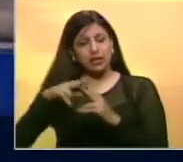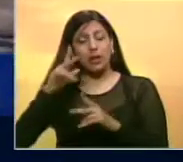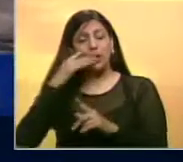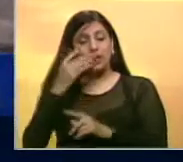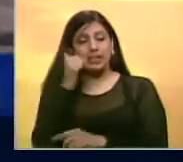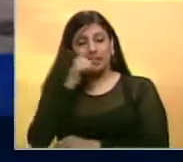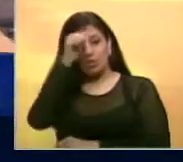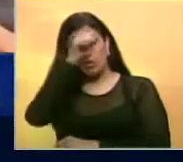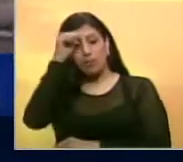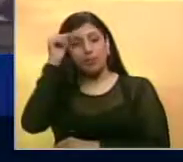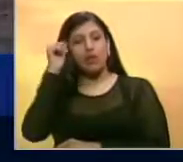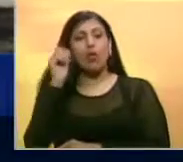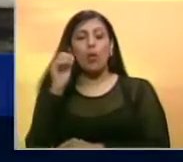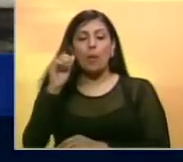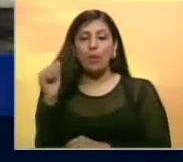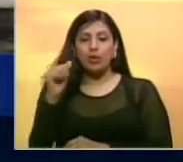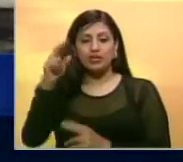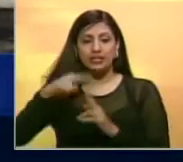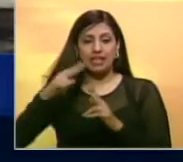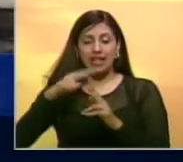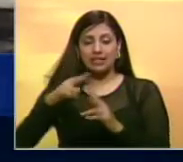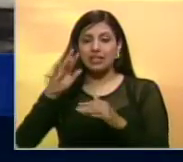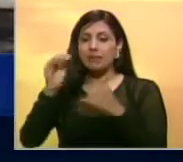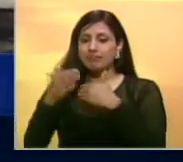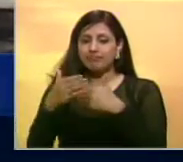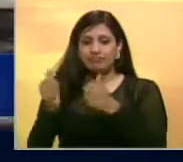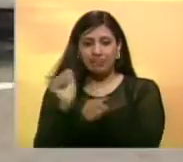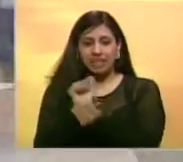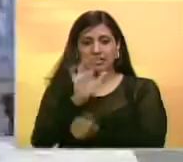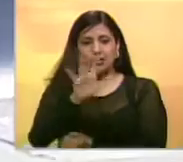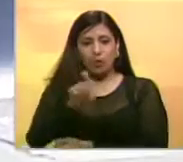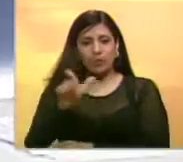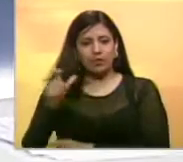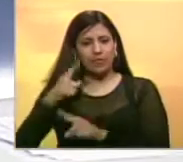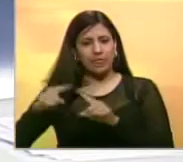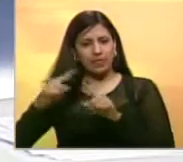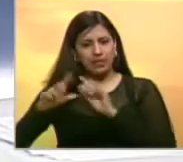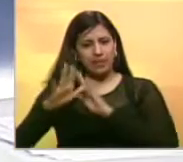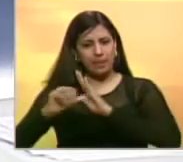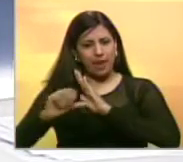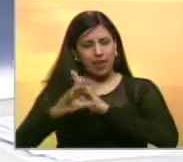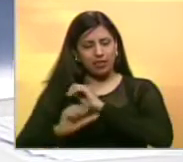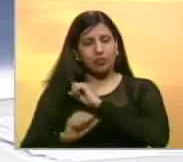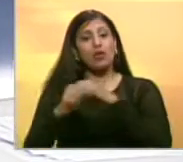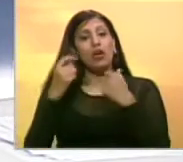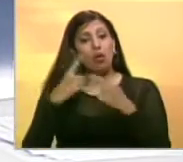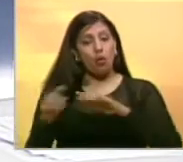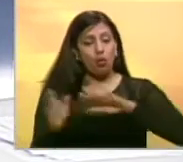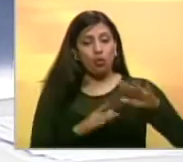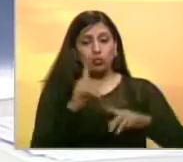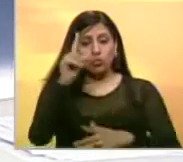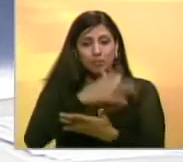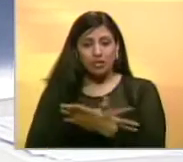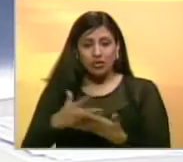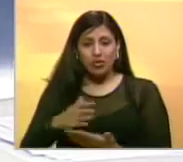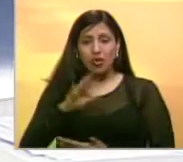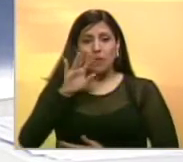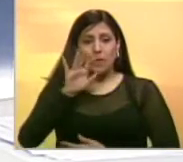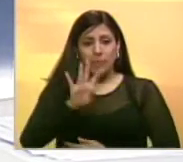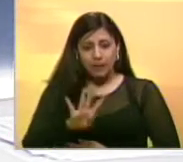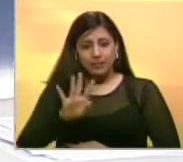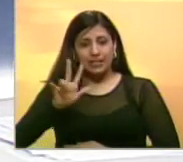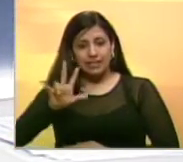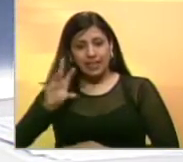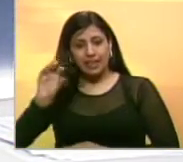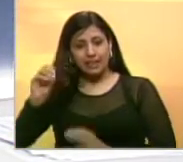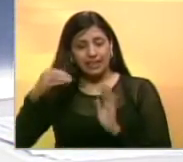2016 Politáchira detuvo a 5 personas por diversos delitos Más de 1.430.000 pasajeros se han